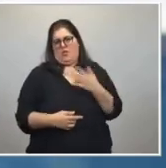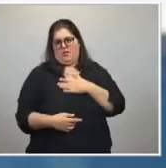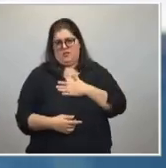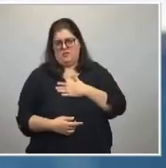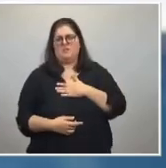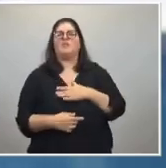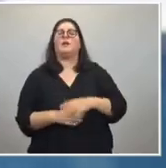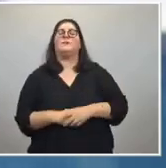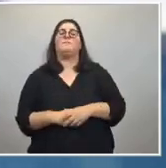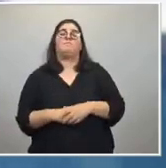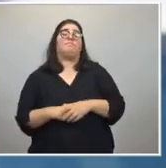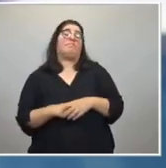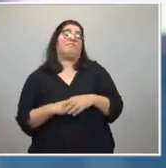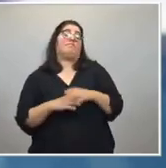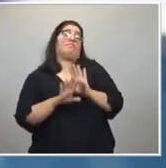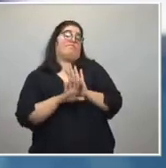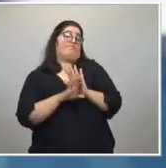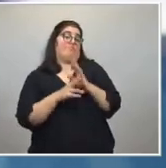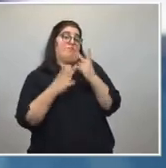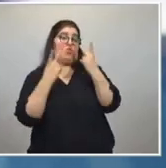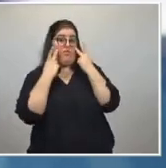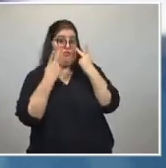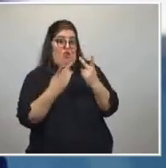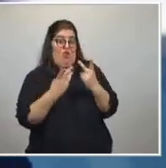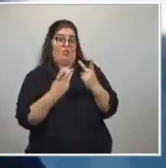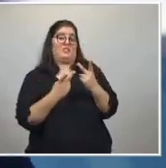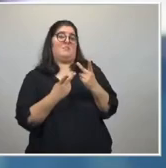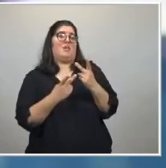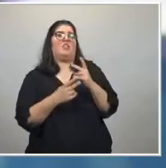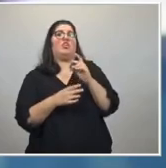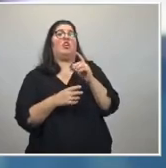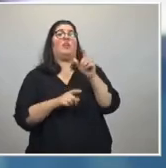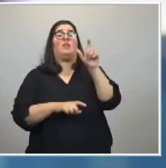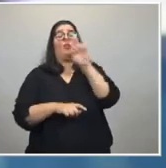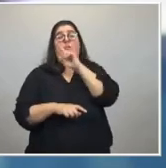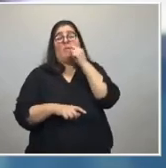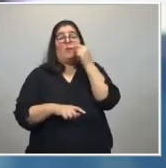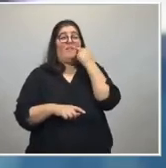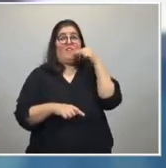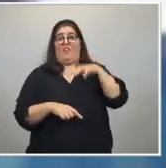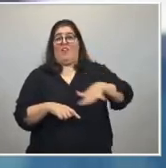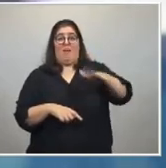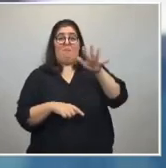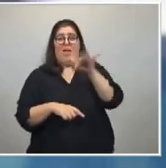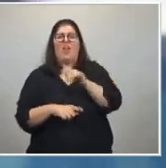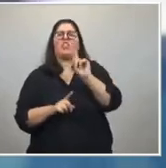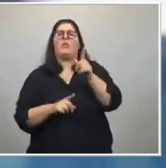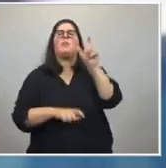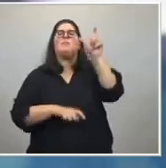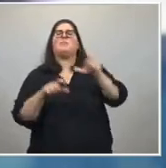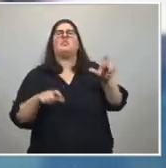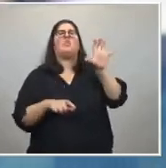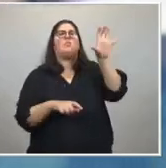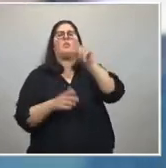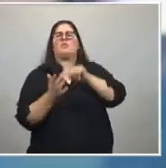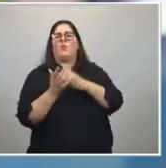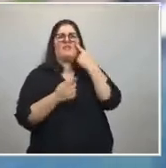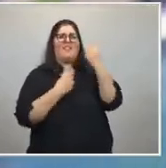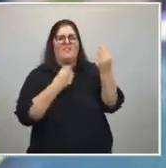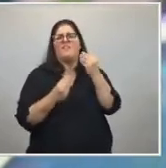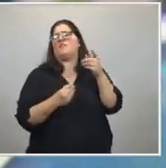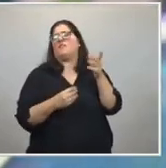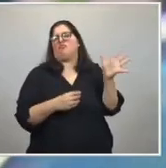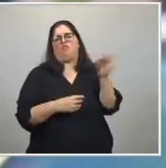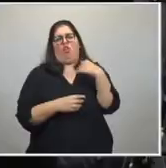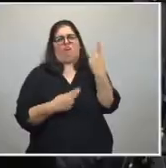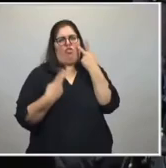a partir del reconocimiento que no solo los merlenses, sino todos los bonaerenses hacemos, y esto